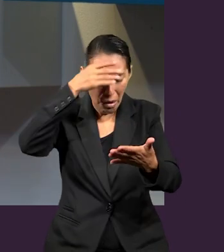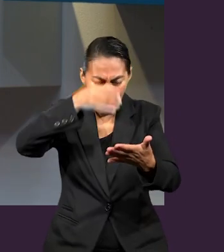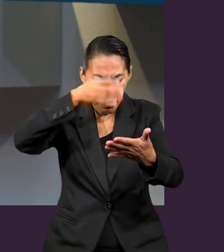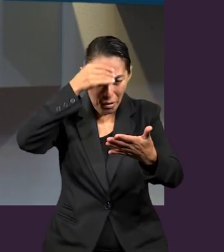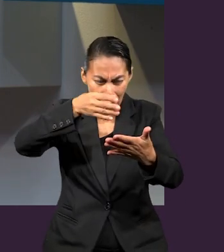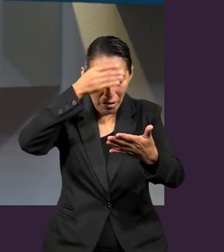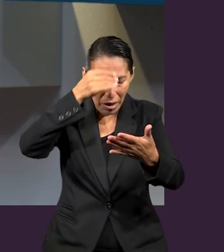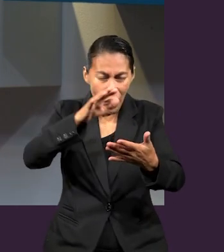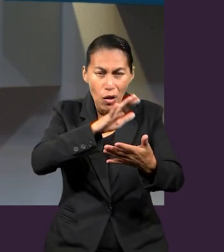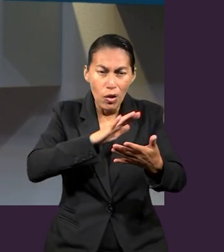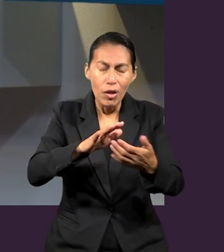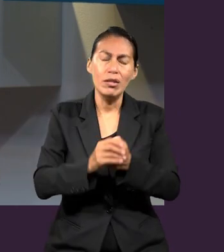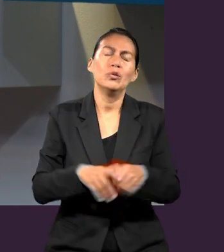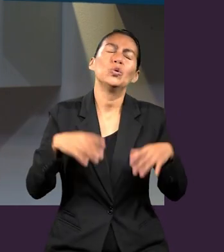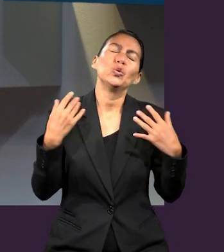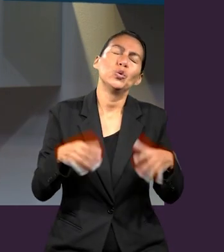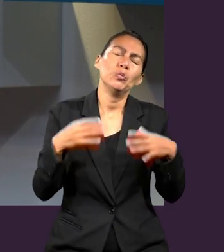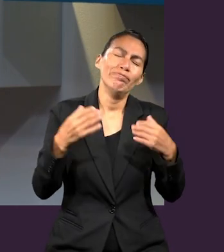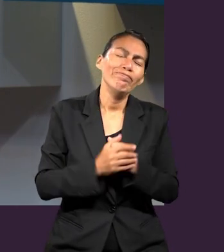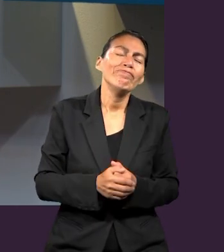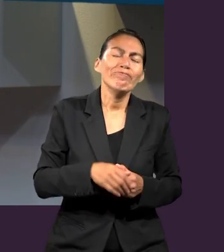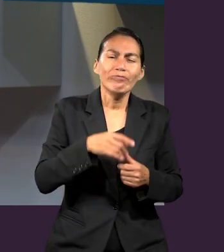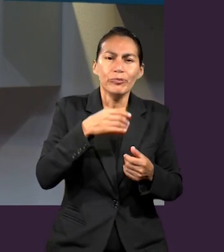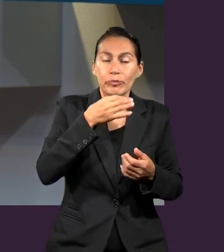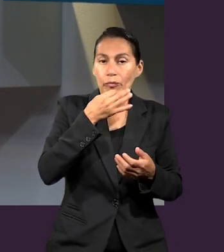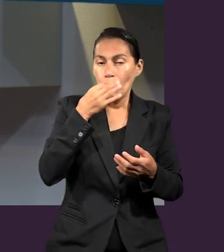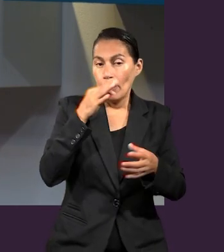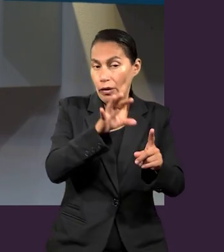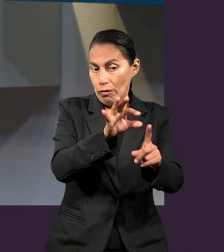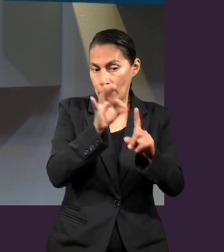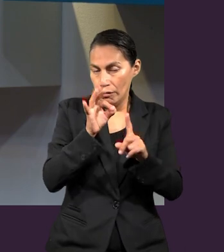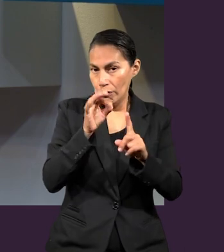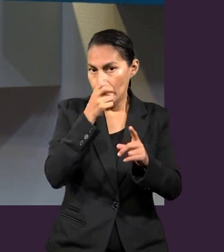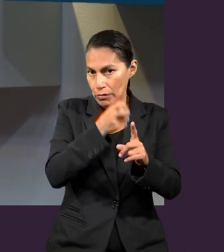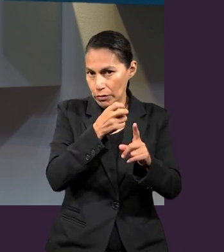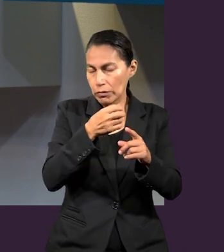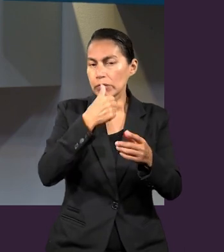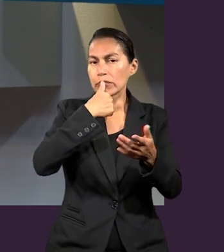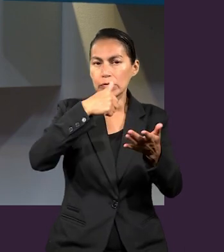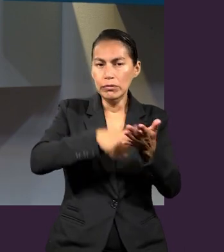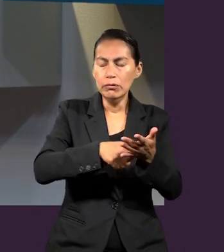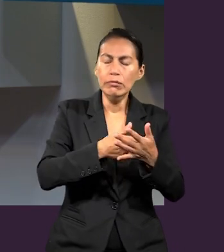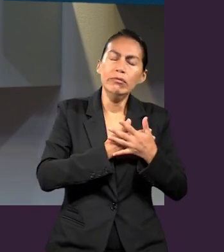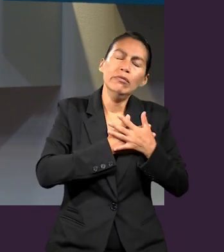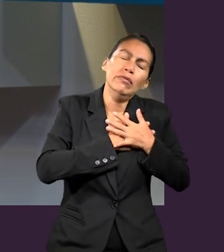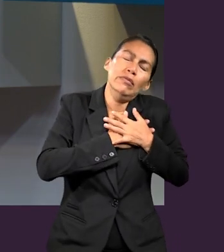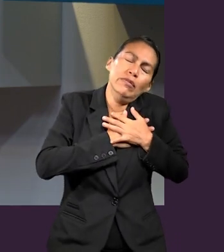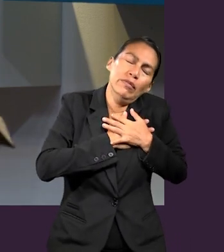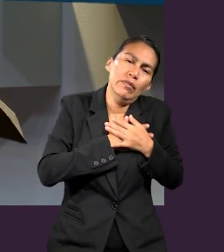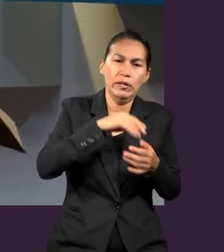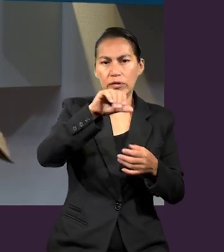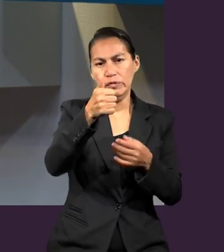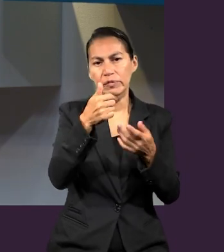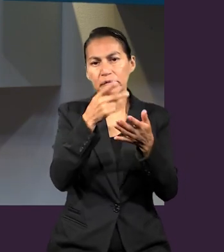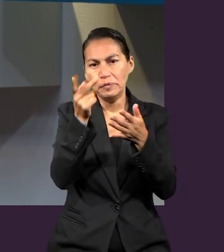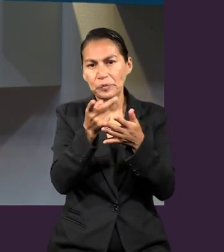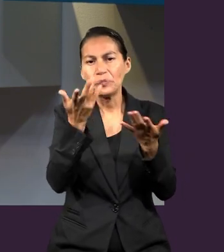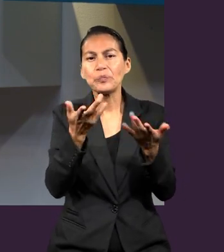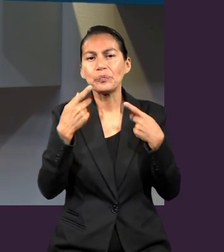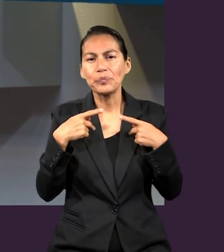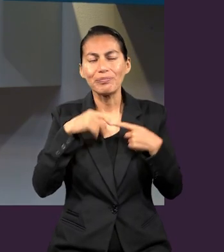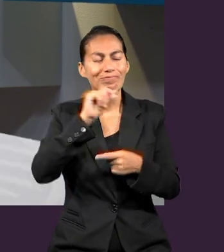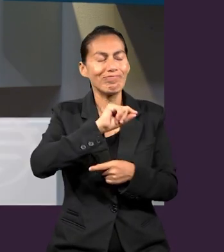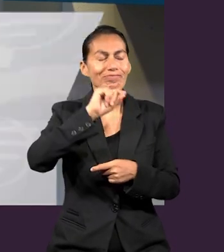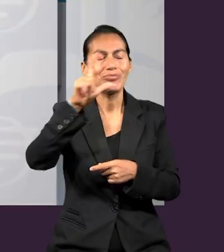parece que Efesios es una carta de amor, pero me gustaría tener la otra pregunta